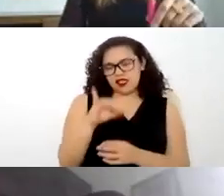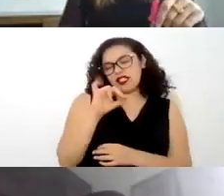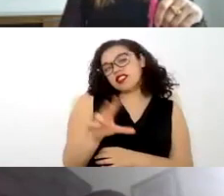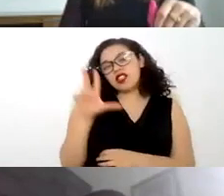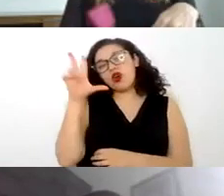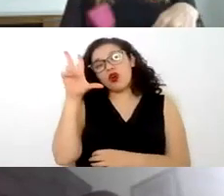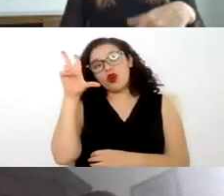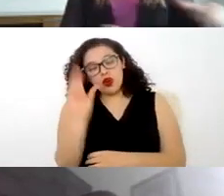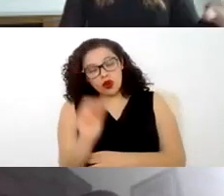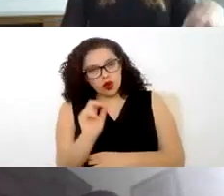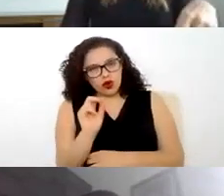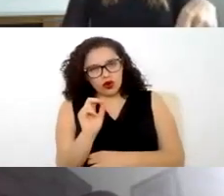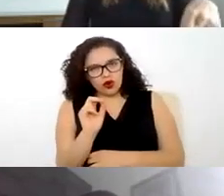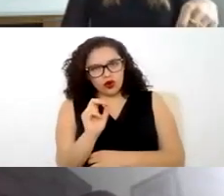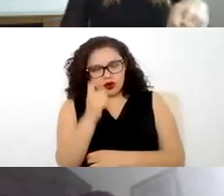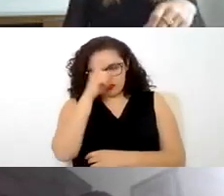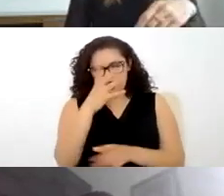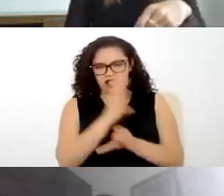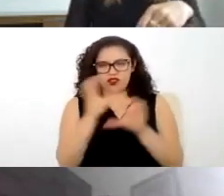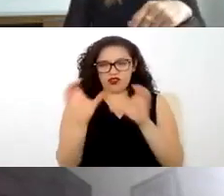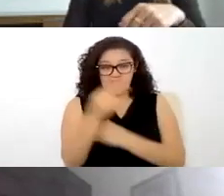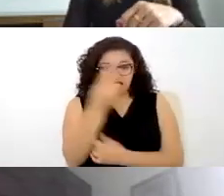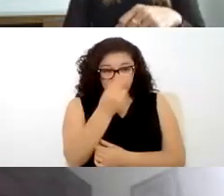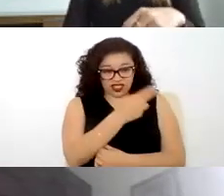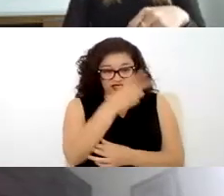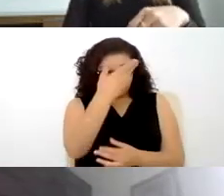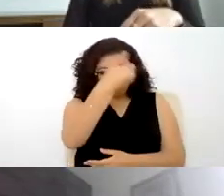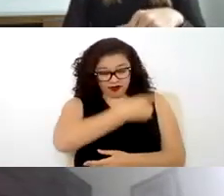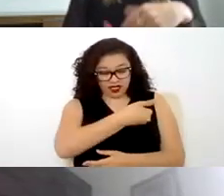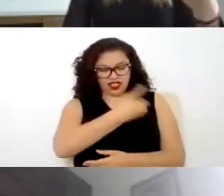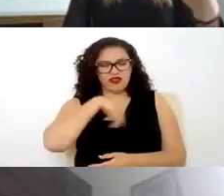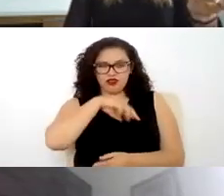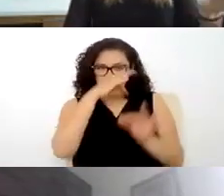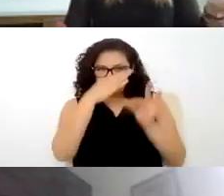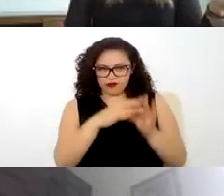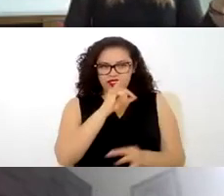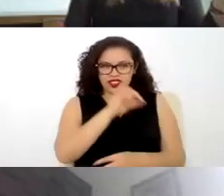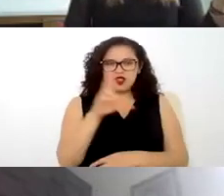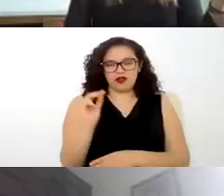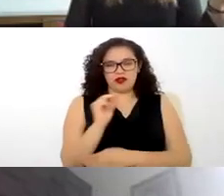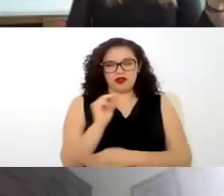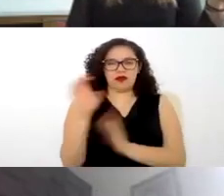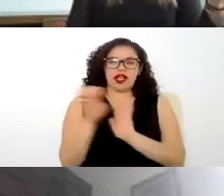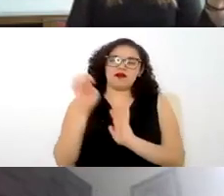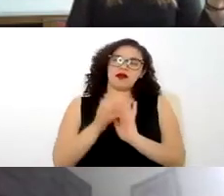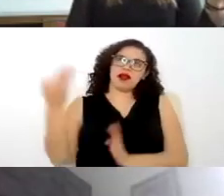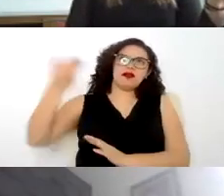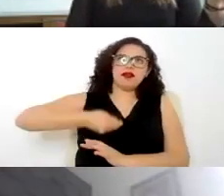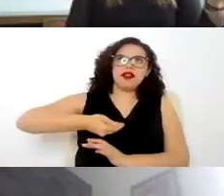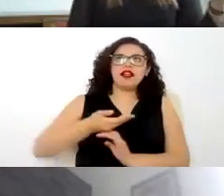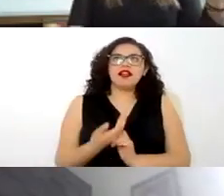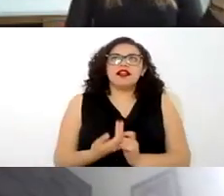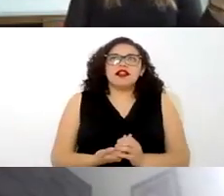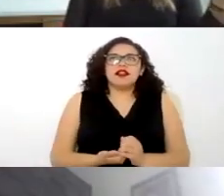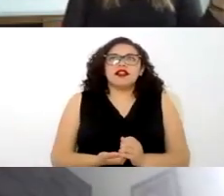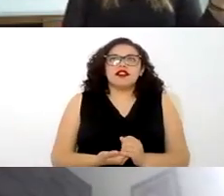dando cumplimiento a lo que nos requiere entonces si nos solicita por ejemplo que exhibamos nuestros